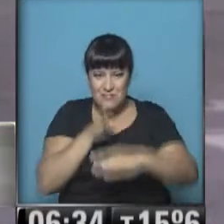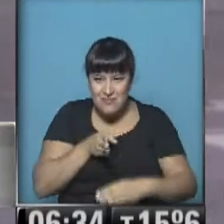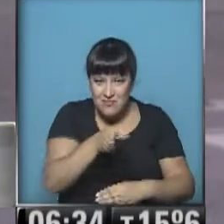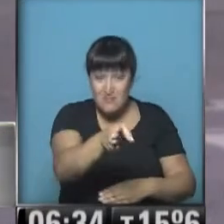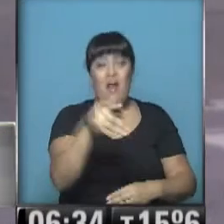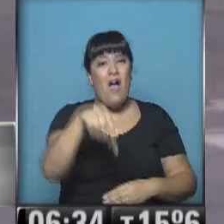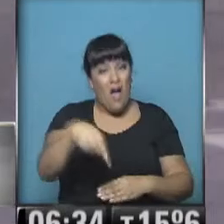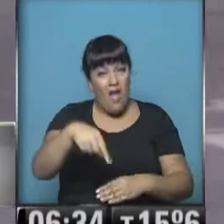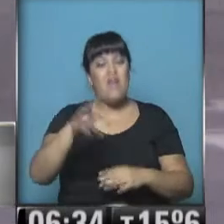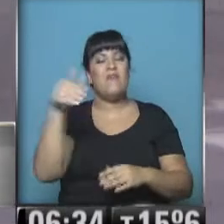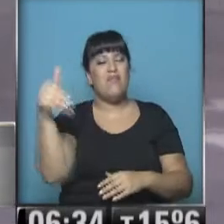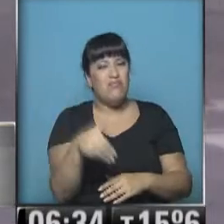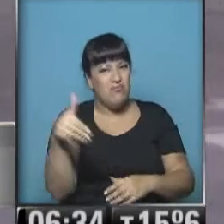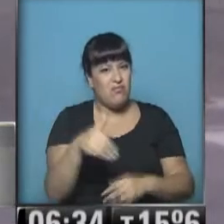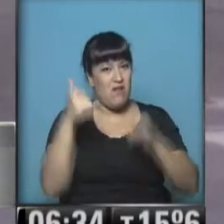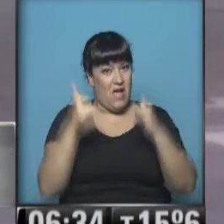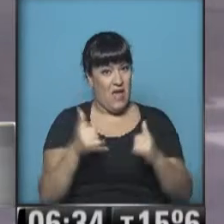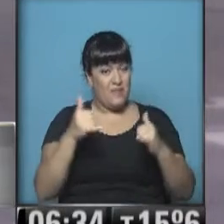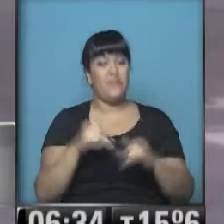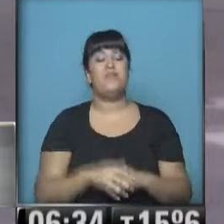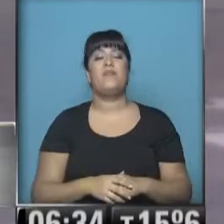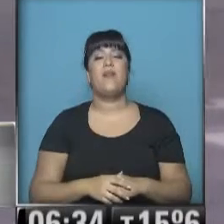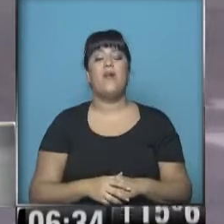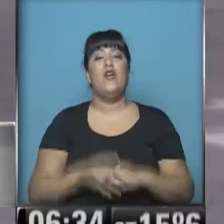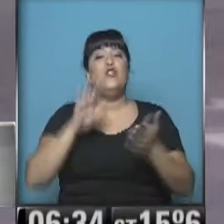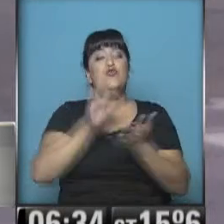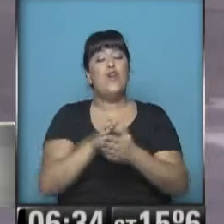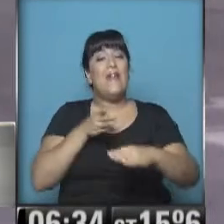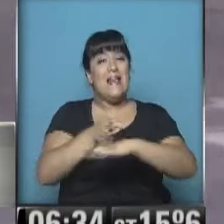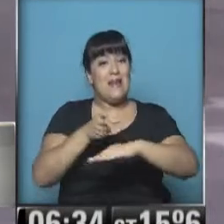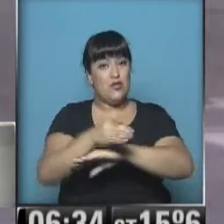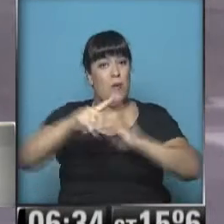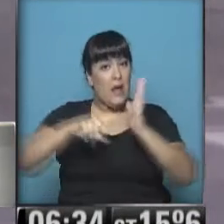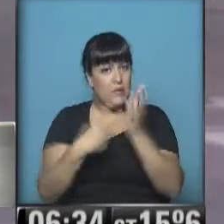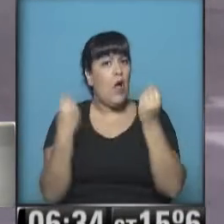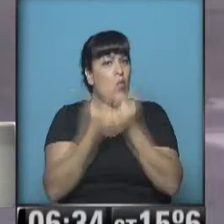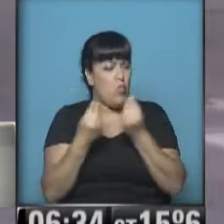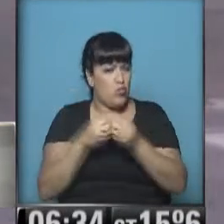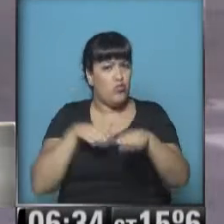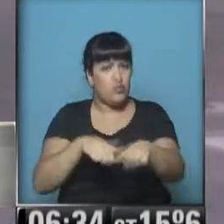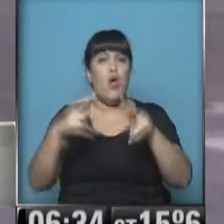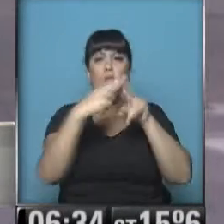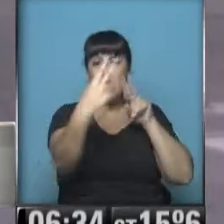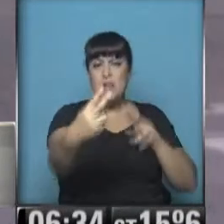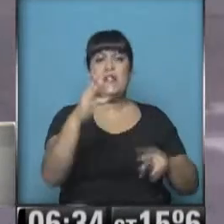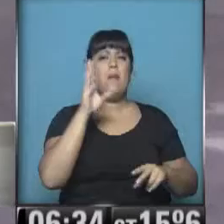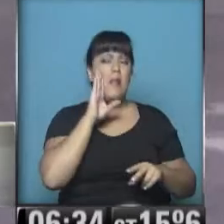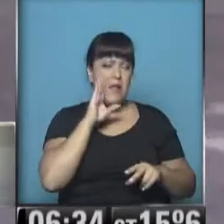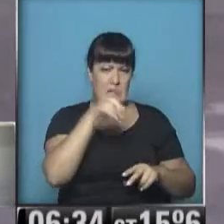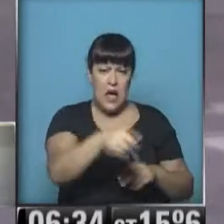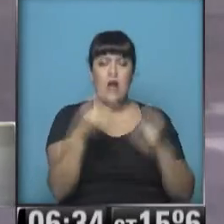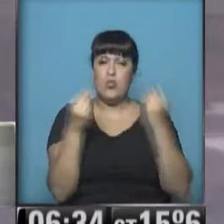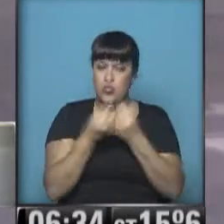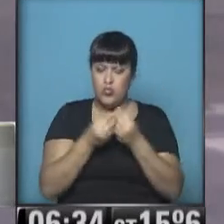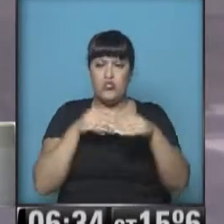generar algunas demoras. En cuanto a los ingresos, por ahora con marcha incesante, ya la autopista Panamericana. Bastante